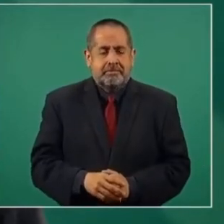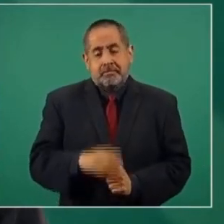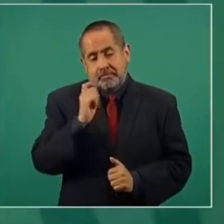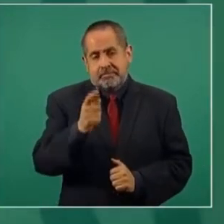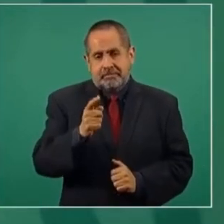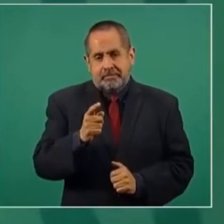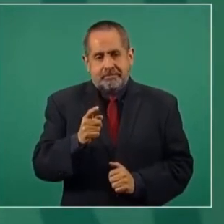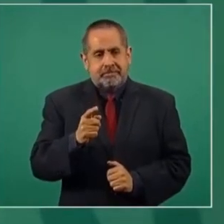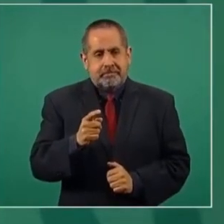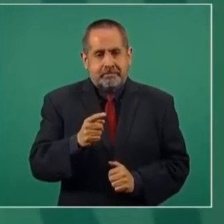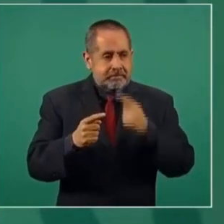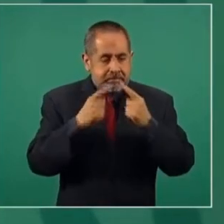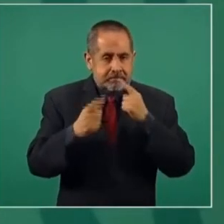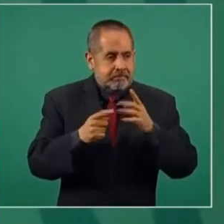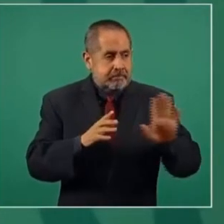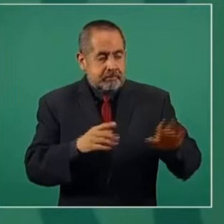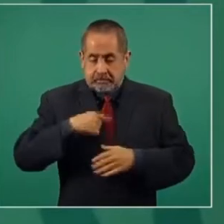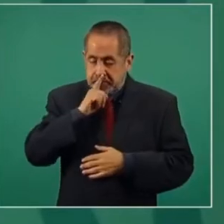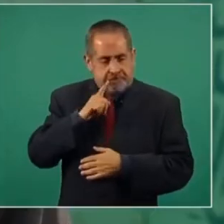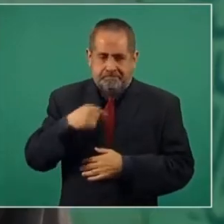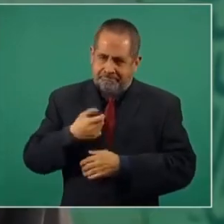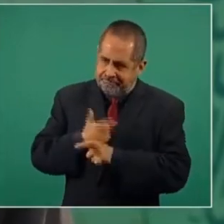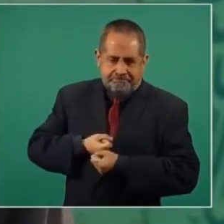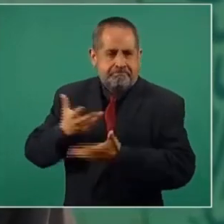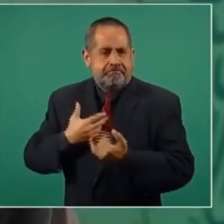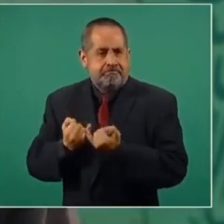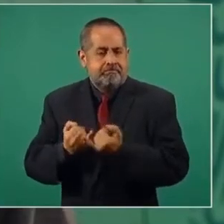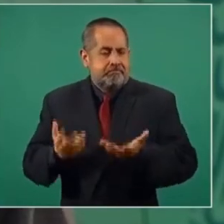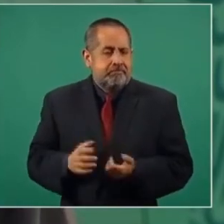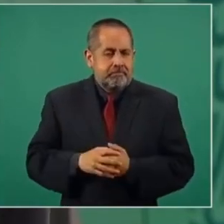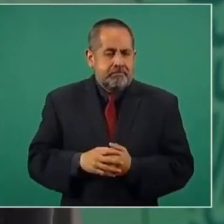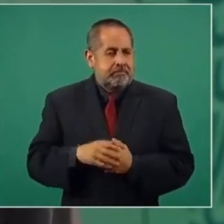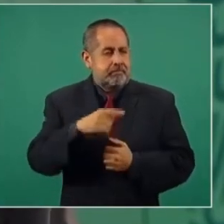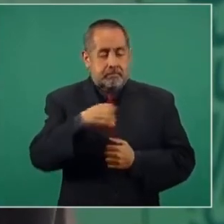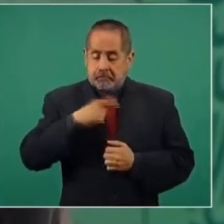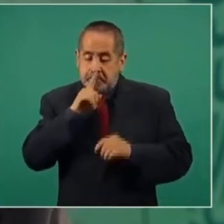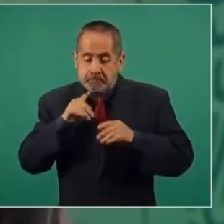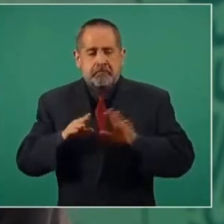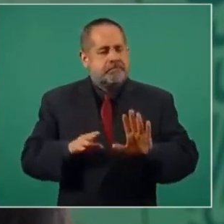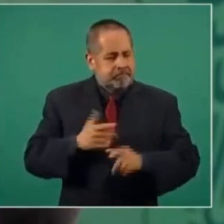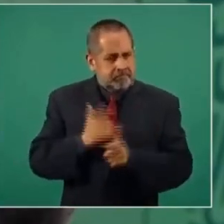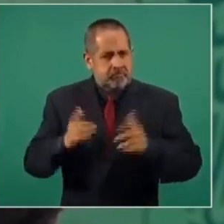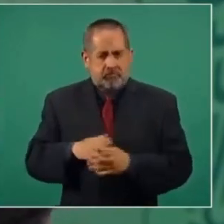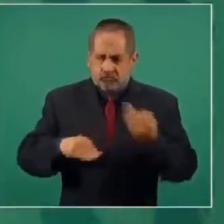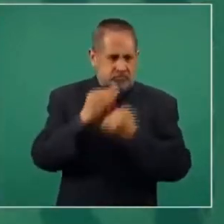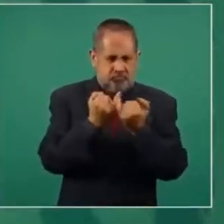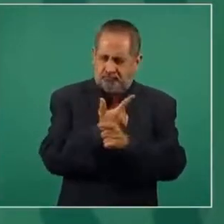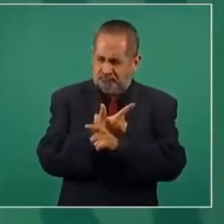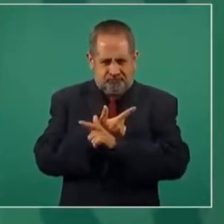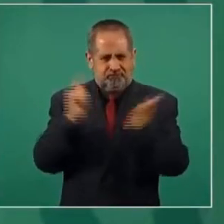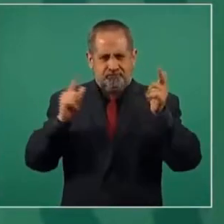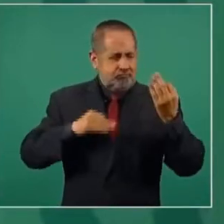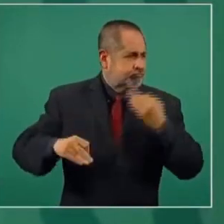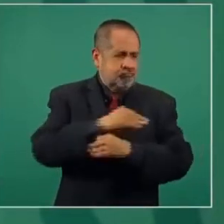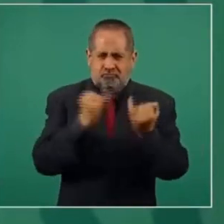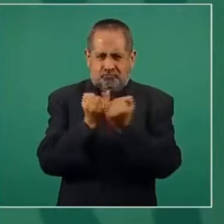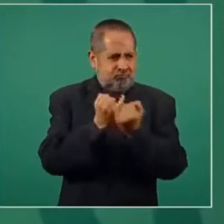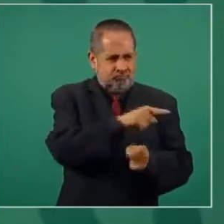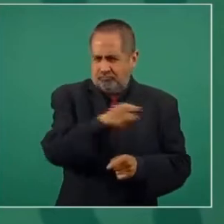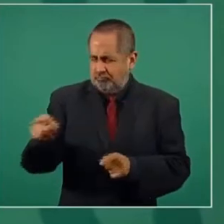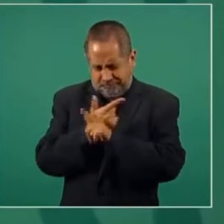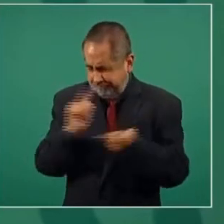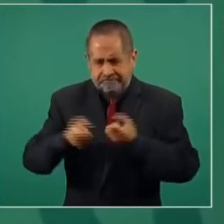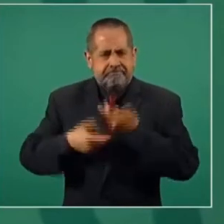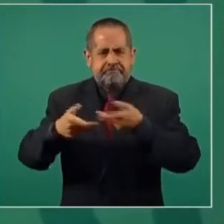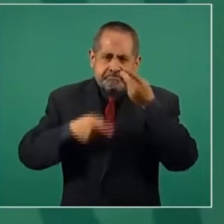Nada más que ya no se puede negociar con la libertad de expresión. Ya no se puede traficar con la libertad de expresión. Libertad plena. Todo.